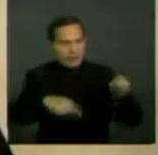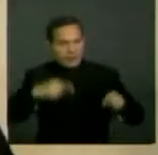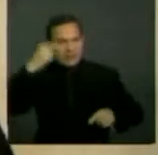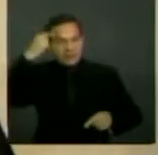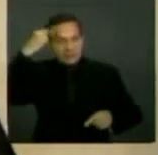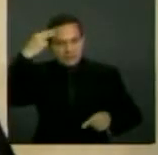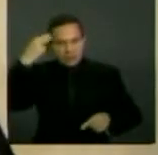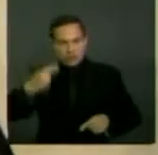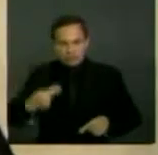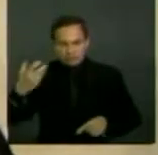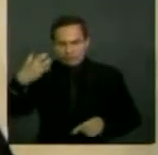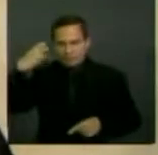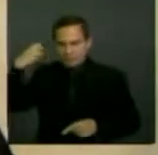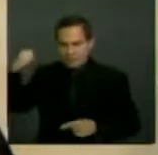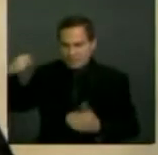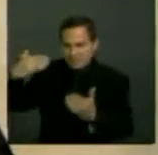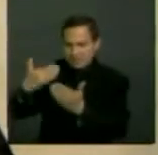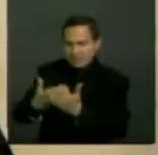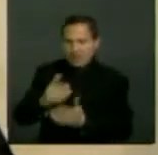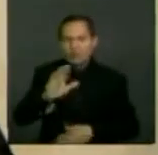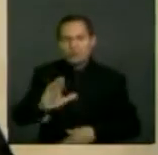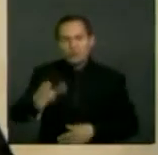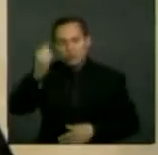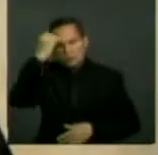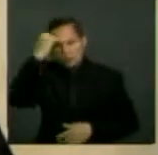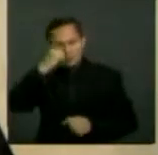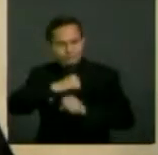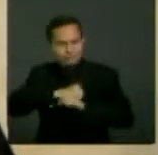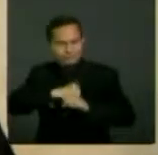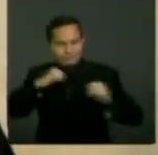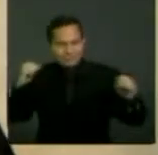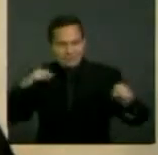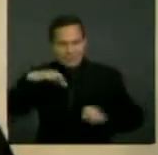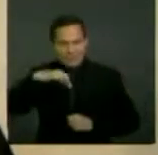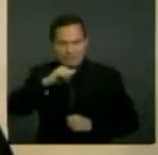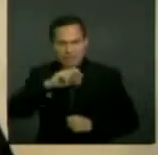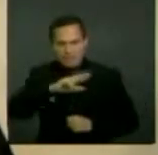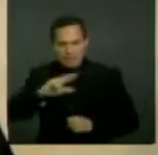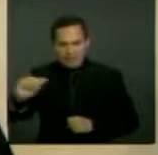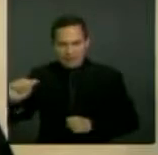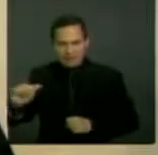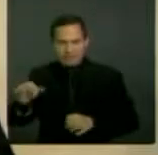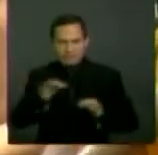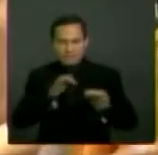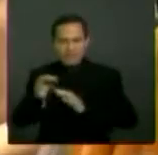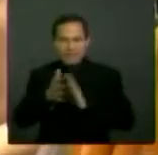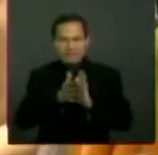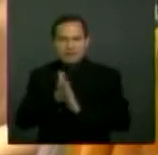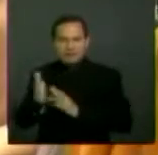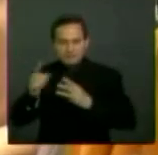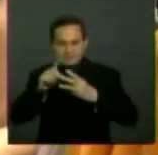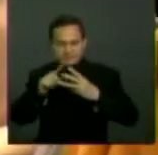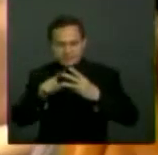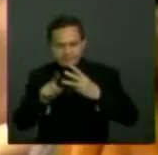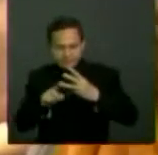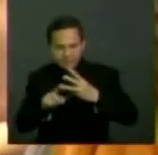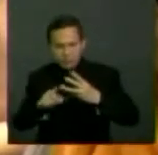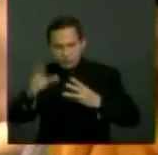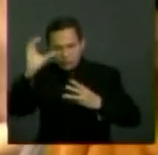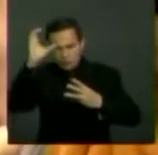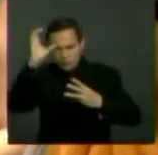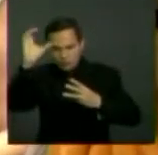historia. Como lo refirió el profesor Parra en la mañana, hablamos de tres aproximaciones analíticas sobre el concepto de